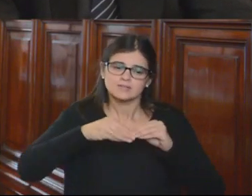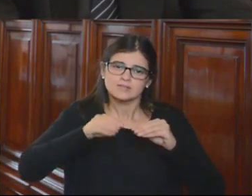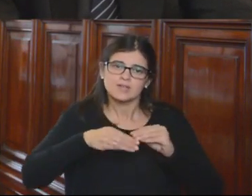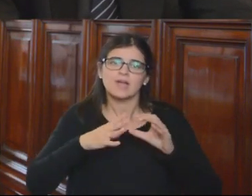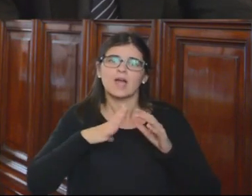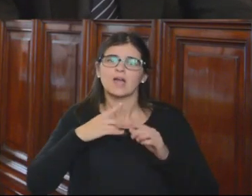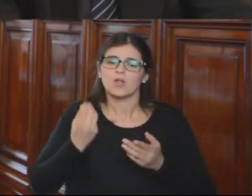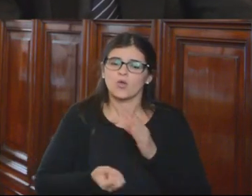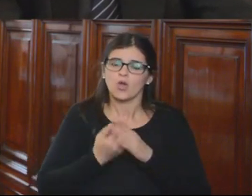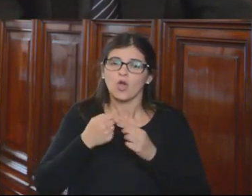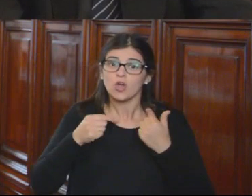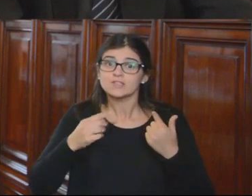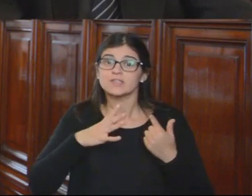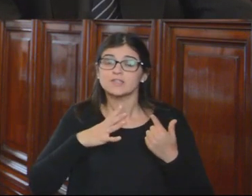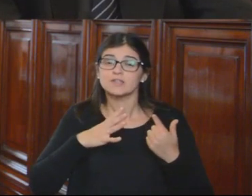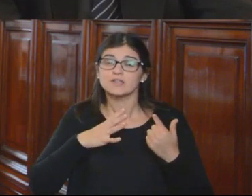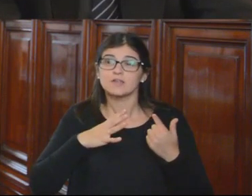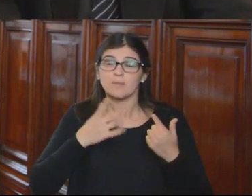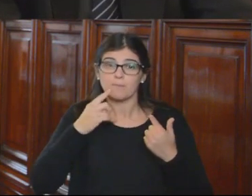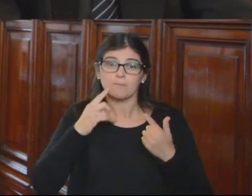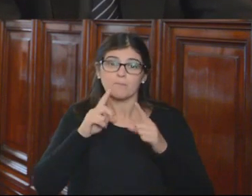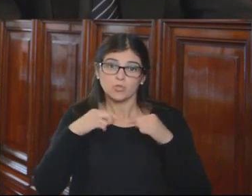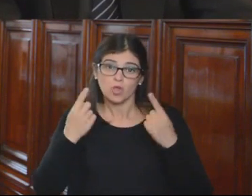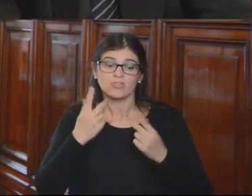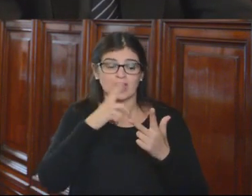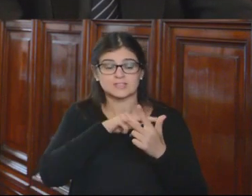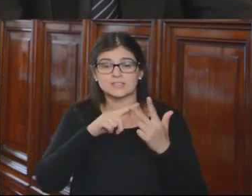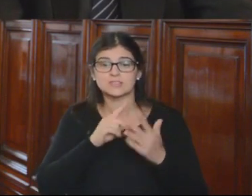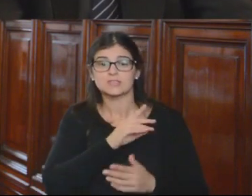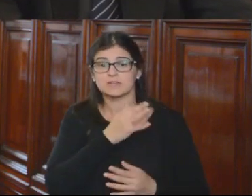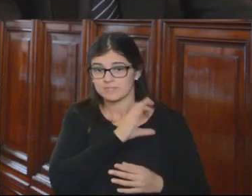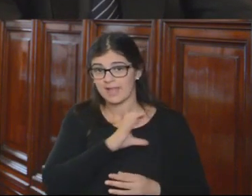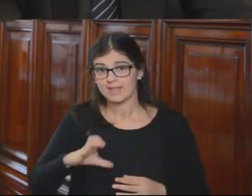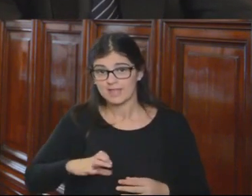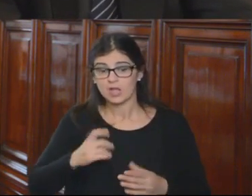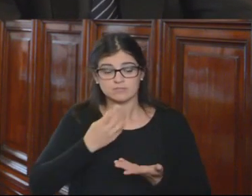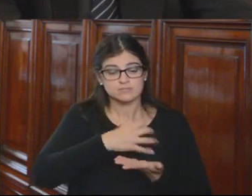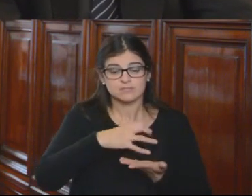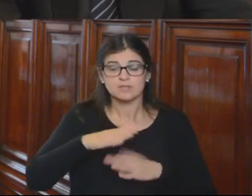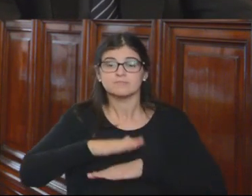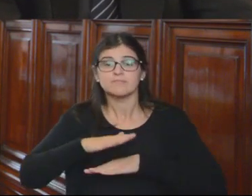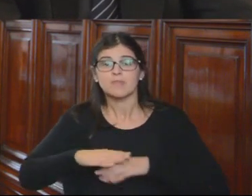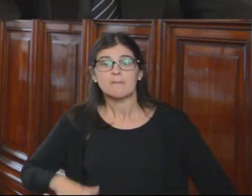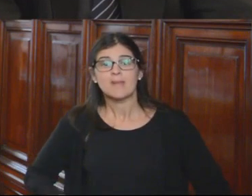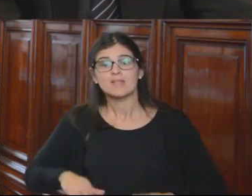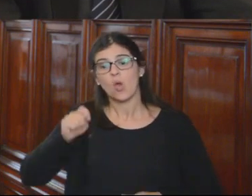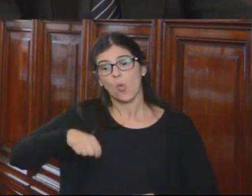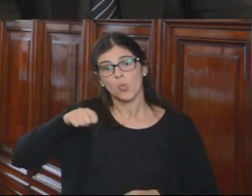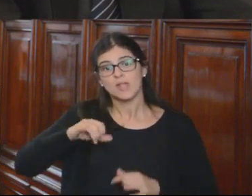conclusiones, que está conformada por por todos los tres órganos del Estado a la cabeza del Ministerio de Justicia, con